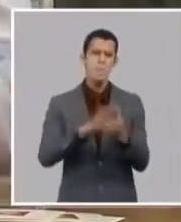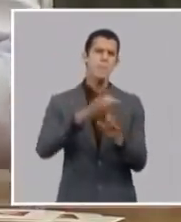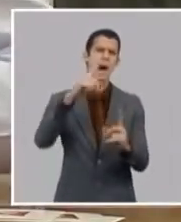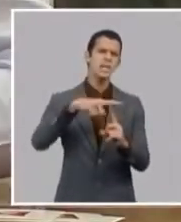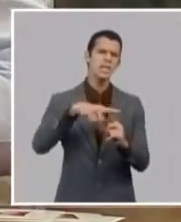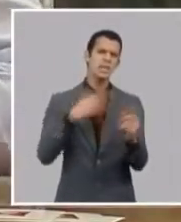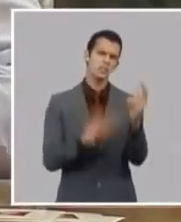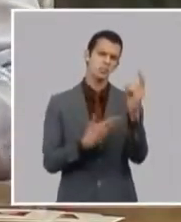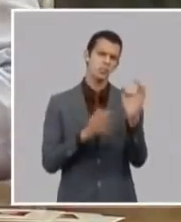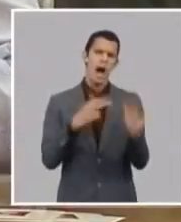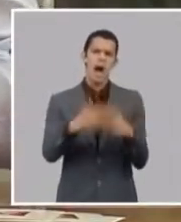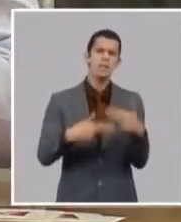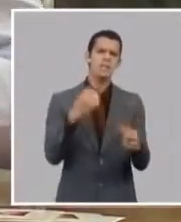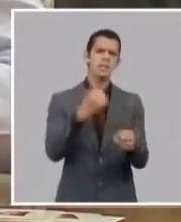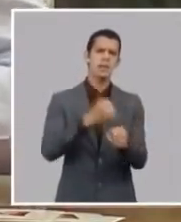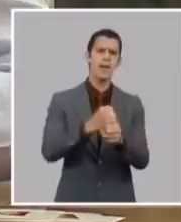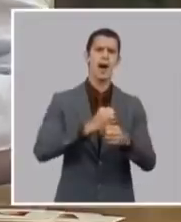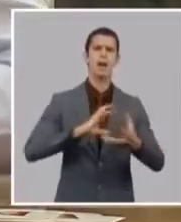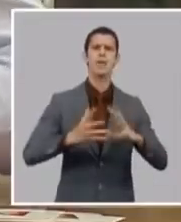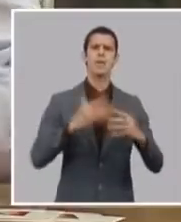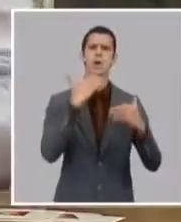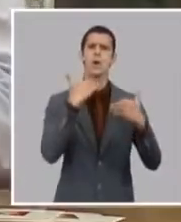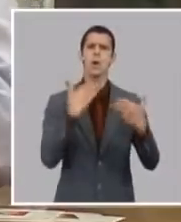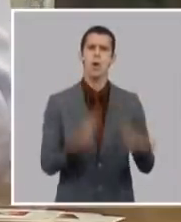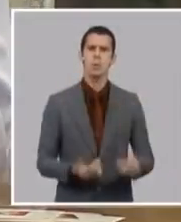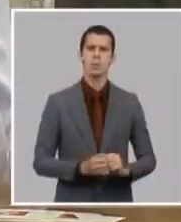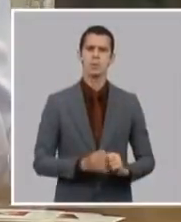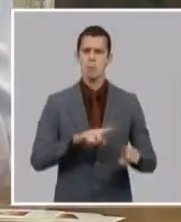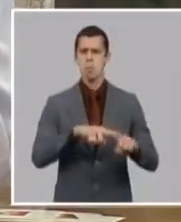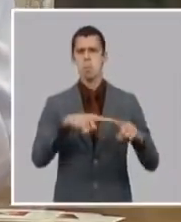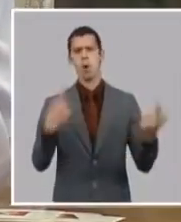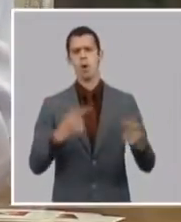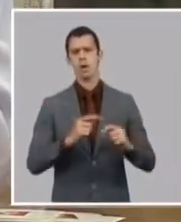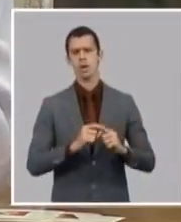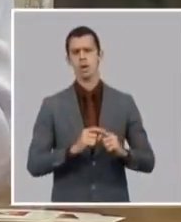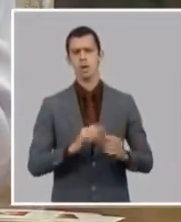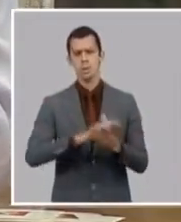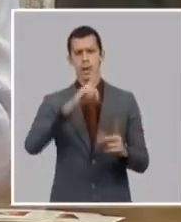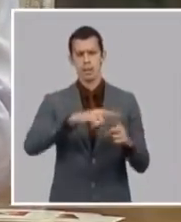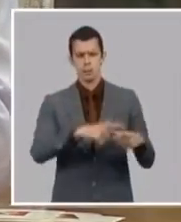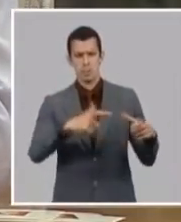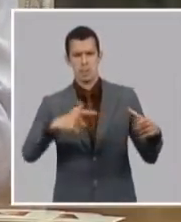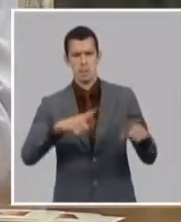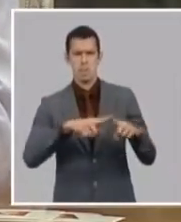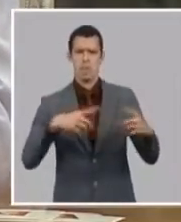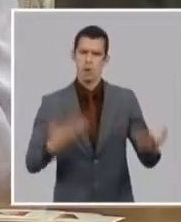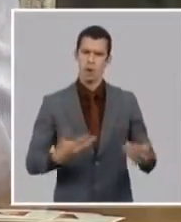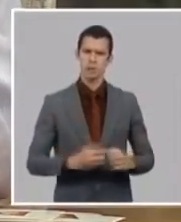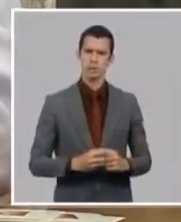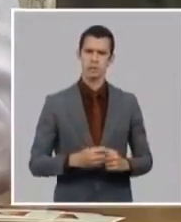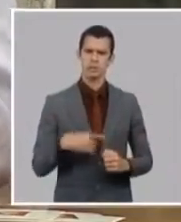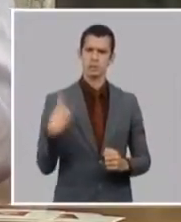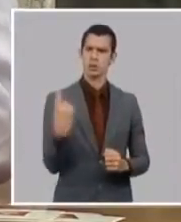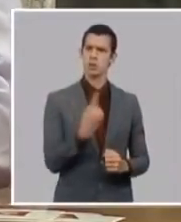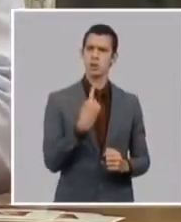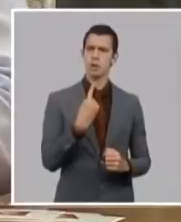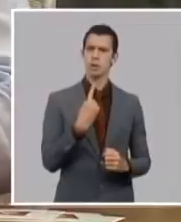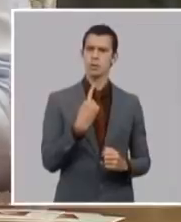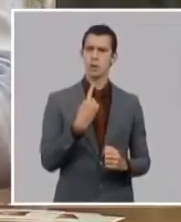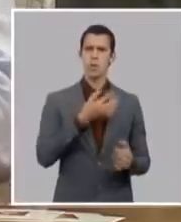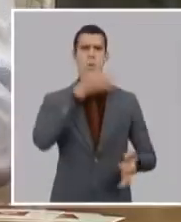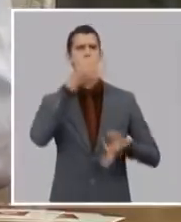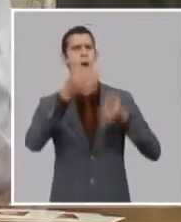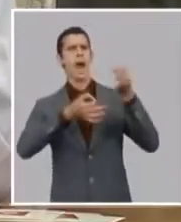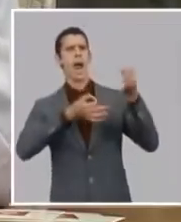y esos equipos son los que organizaron y pidieron las brigadas médicas que el país